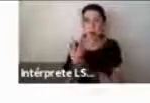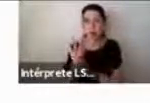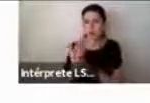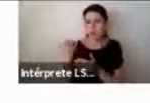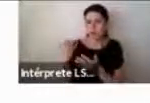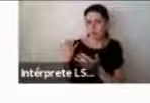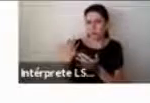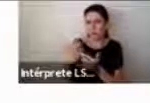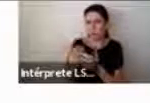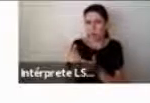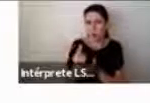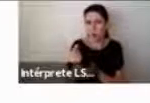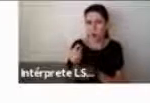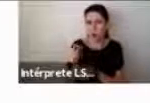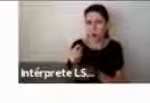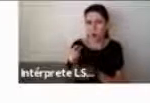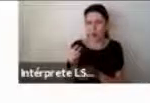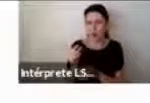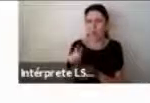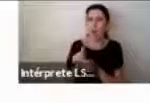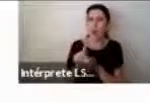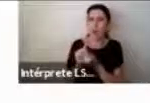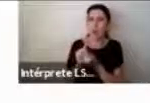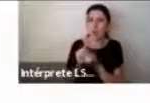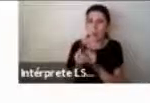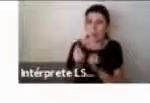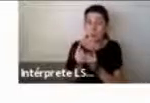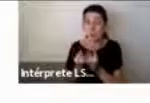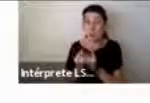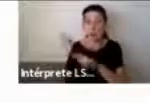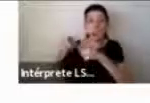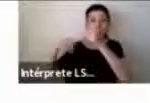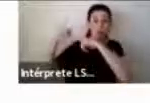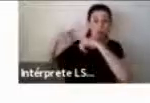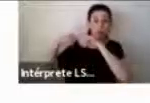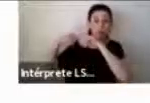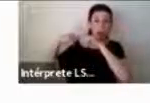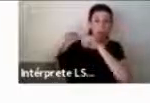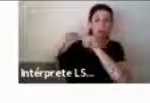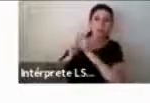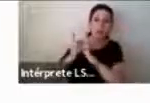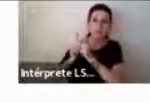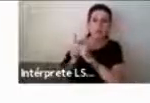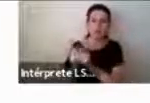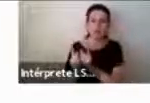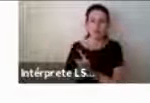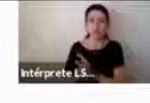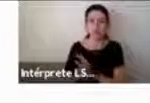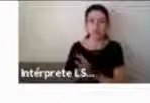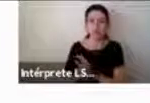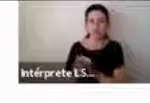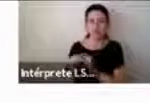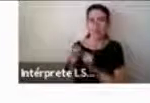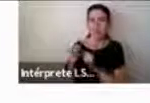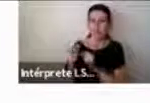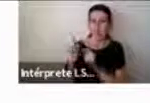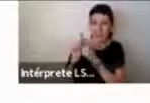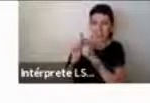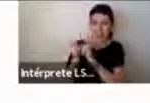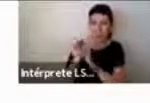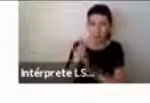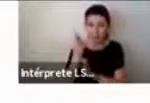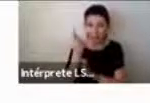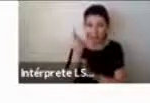tiempo, y por ende ha ido cambiando a lo largo de la historia. Entender esos cambios también no solo tiene que ver con cómo entendemos el